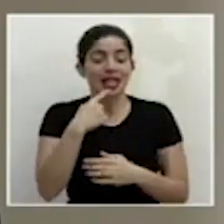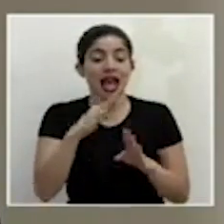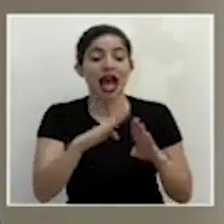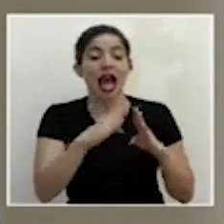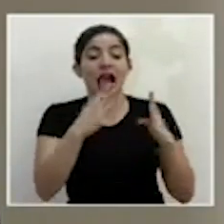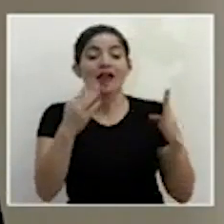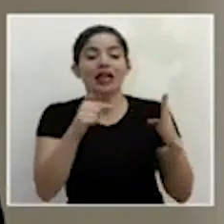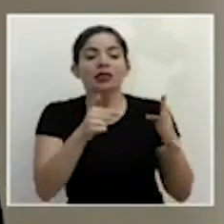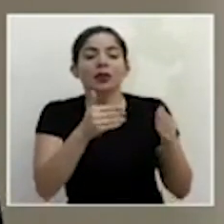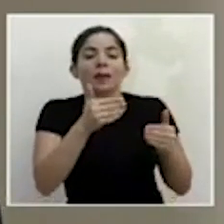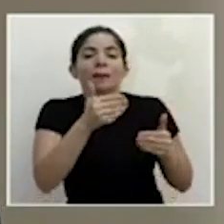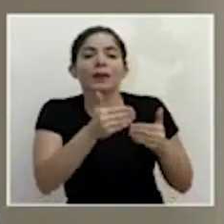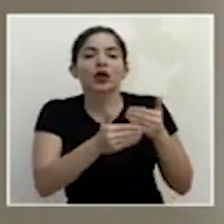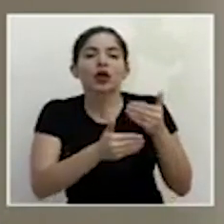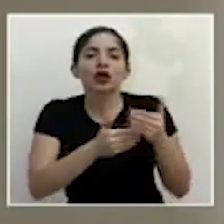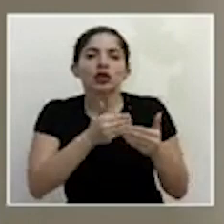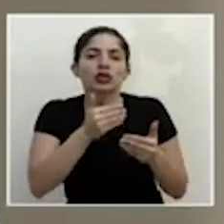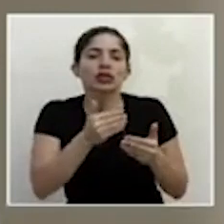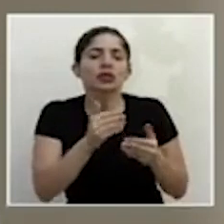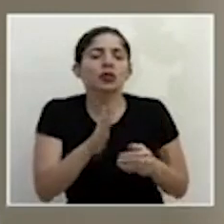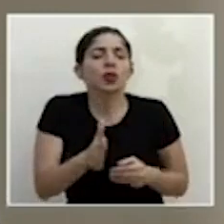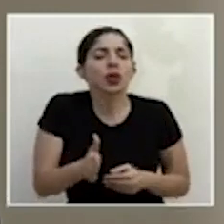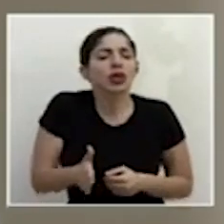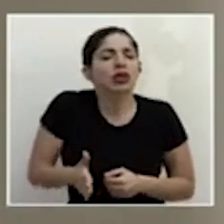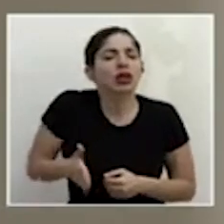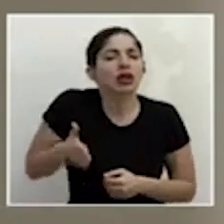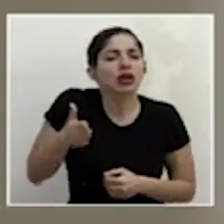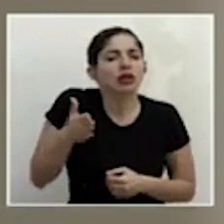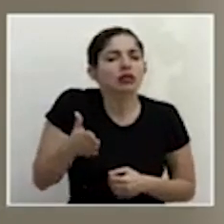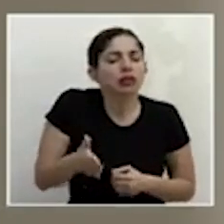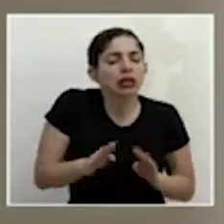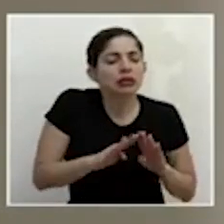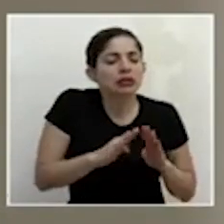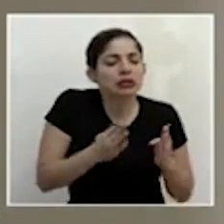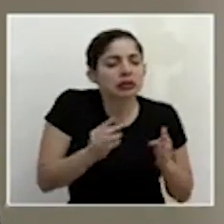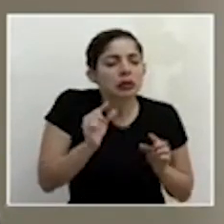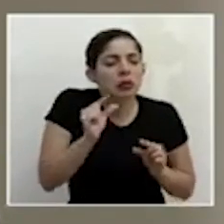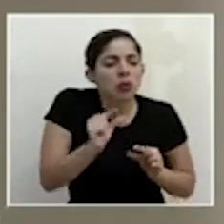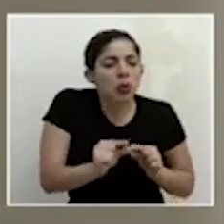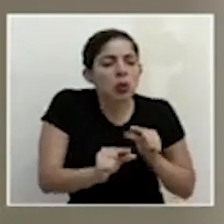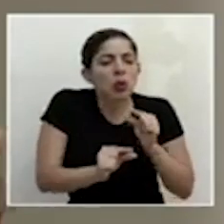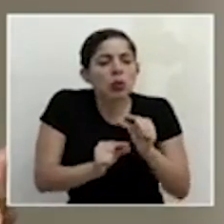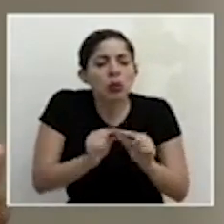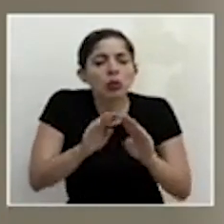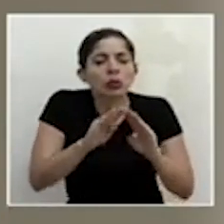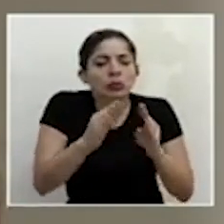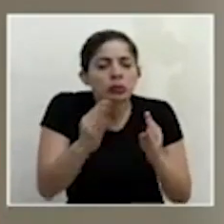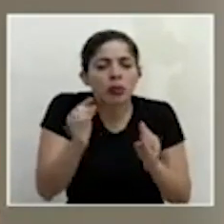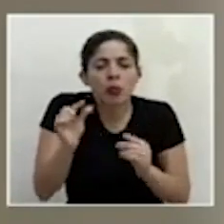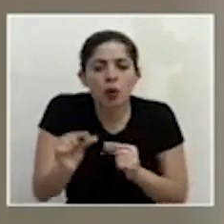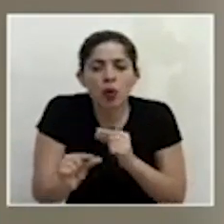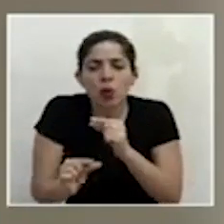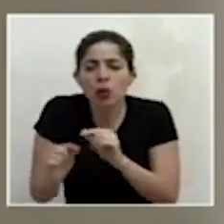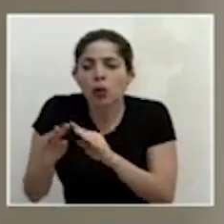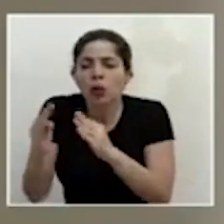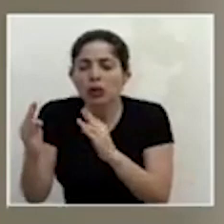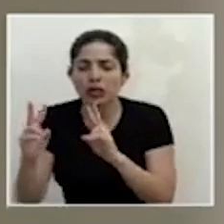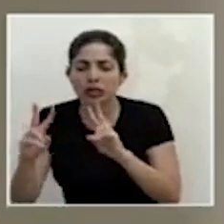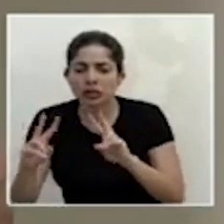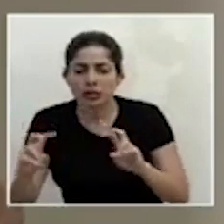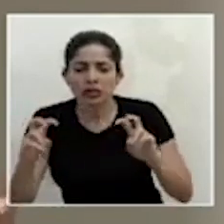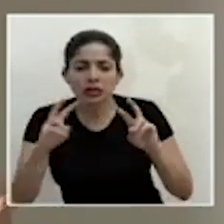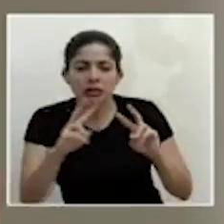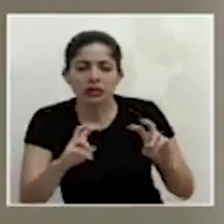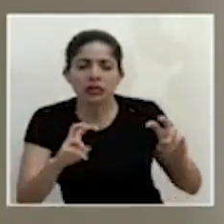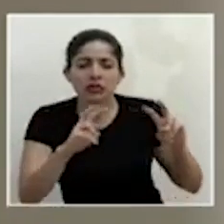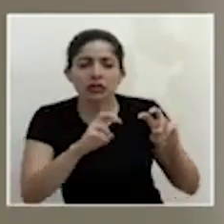tener que ser un proceso muy despacio, poco a poco, calibrando el avance en el